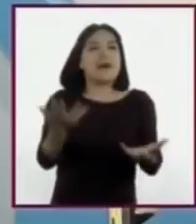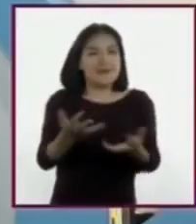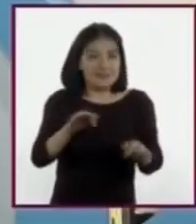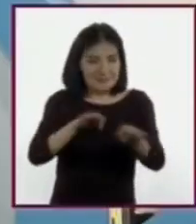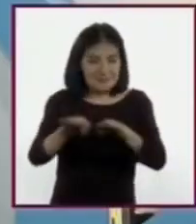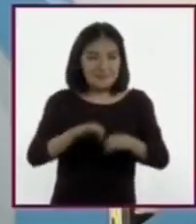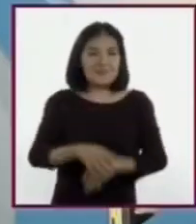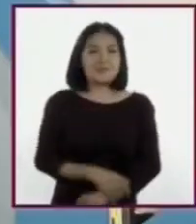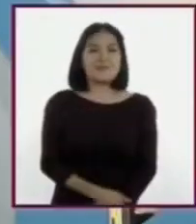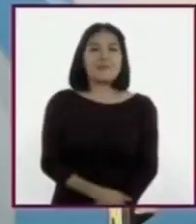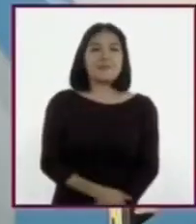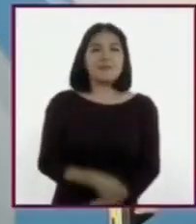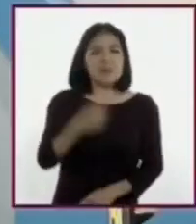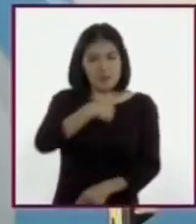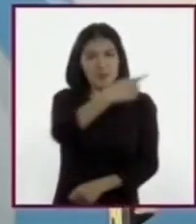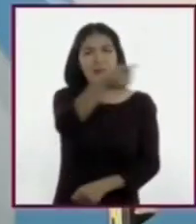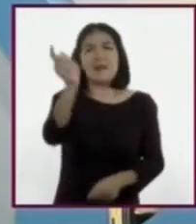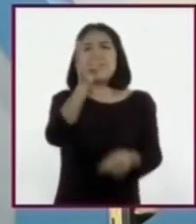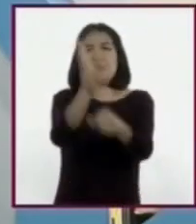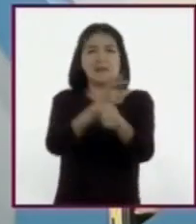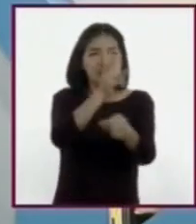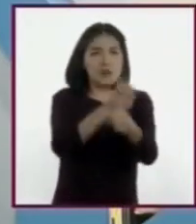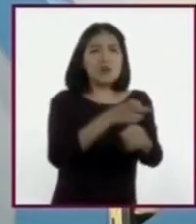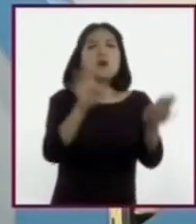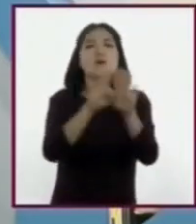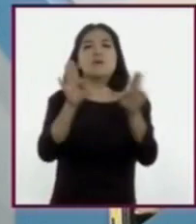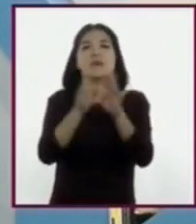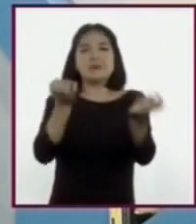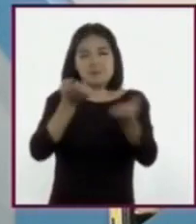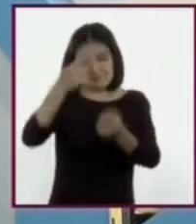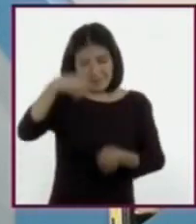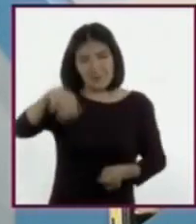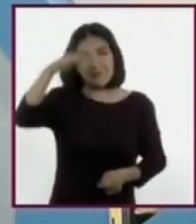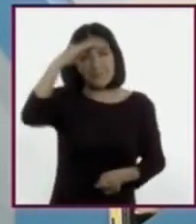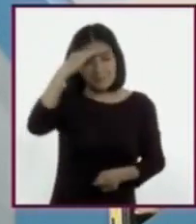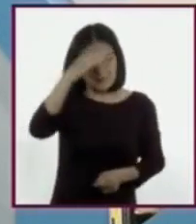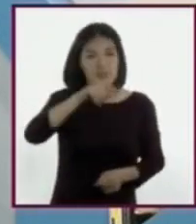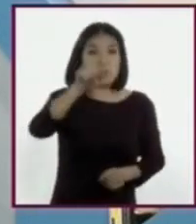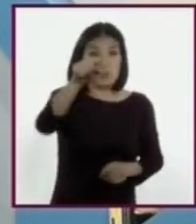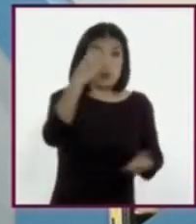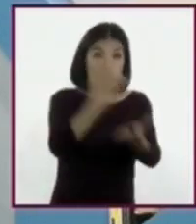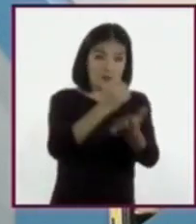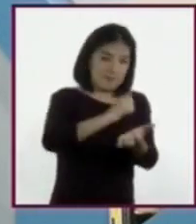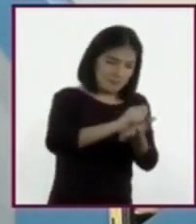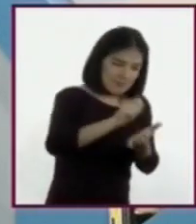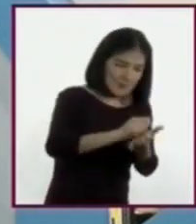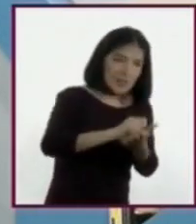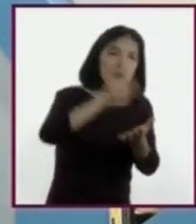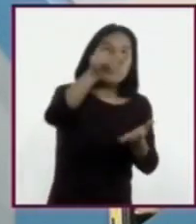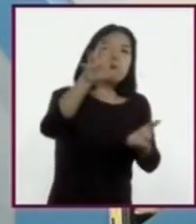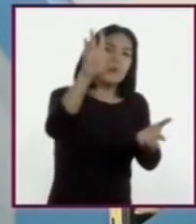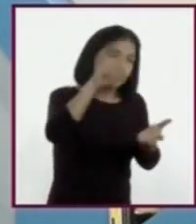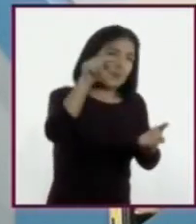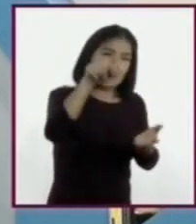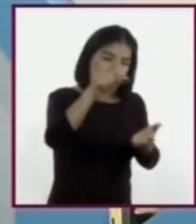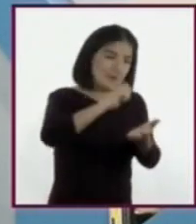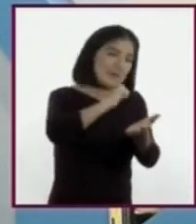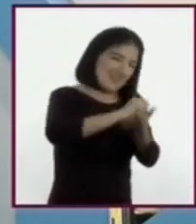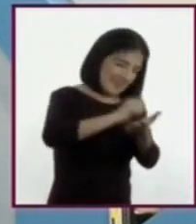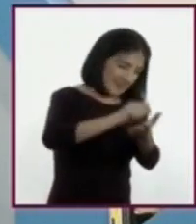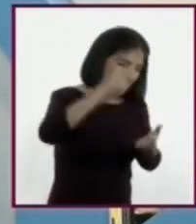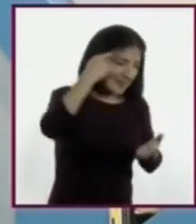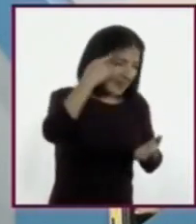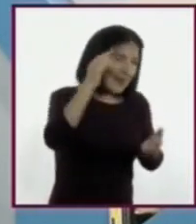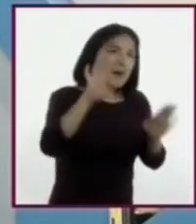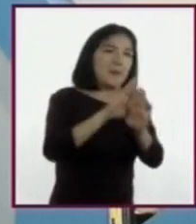Los invito a hacer un ejercicio de reflexión. En su cuaderno, anoten sus sueños, sus miedos y sus